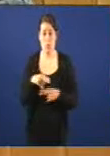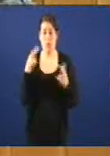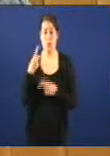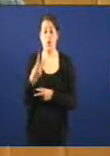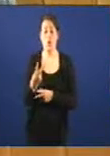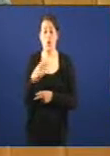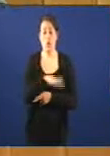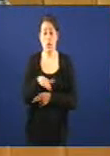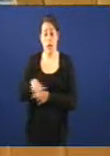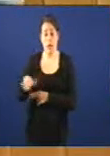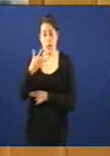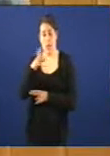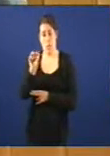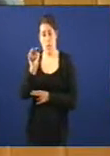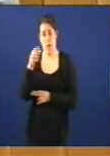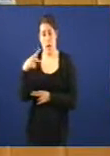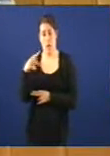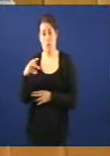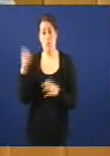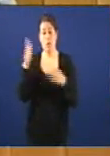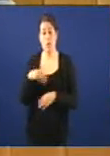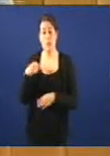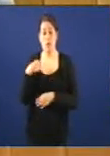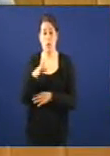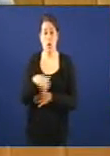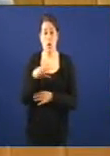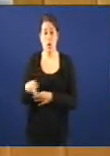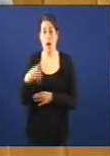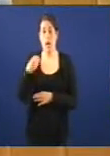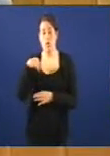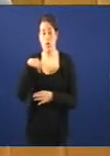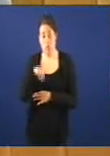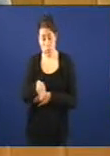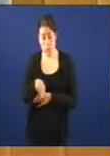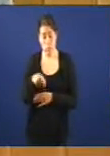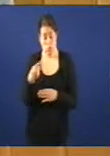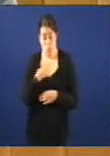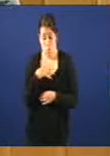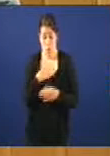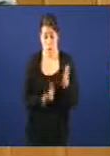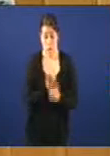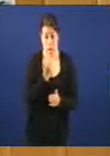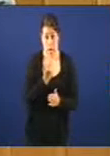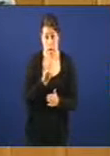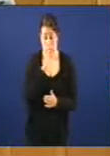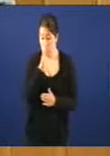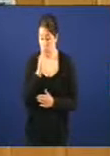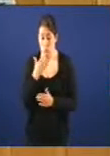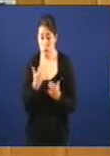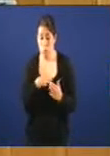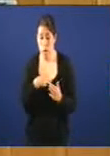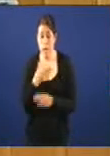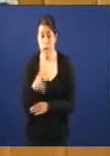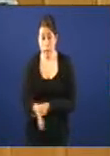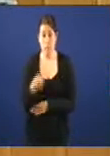localidades a 50 km. Que horario de traballo empezaseis da mañán e, polo tanto, imposible acudir, a propia sentencia dice que o que